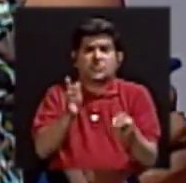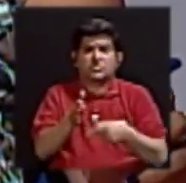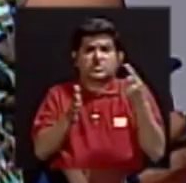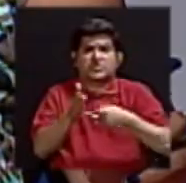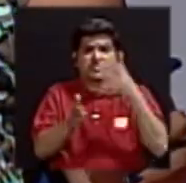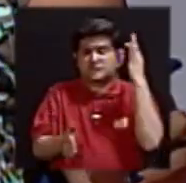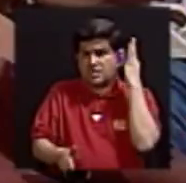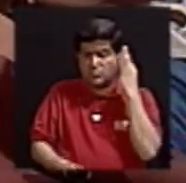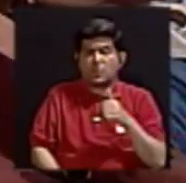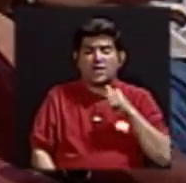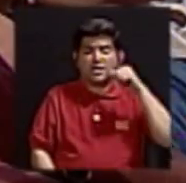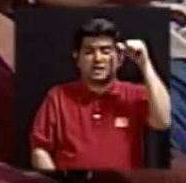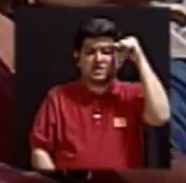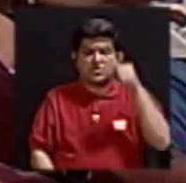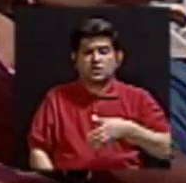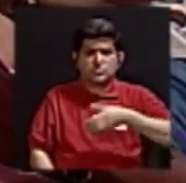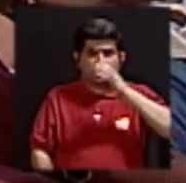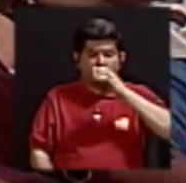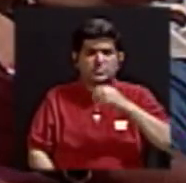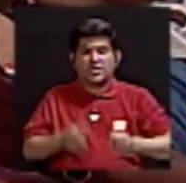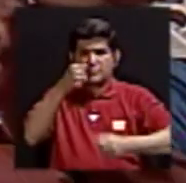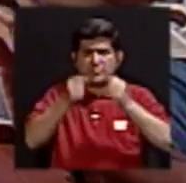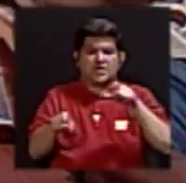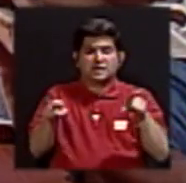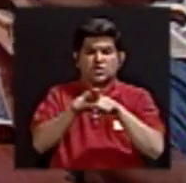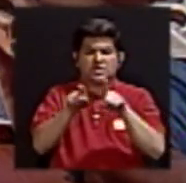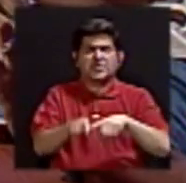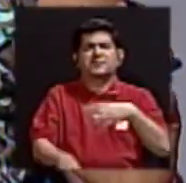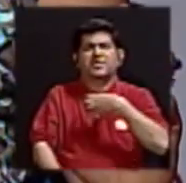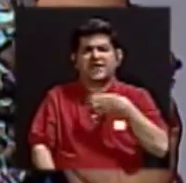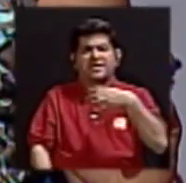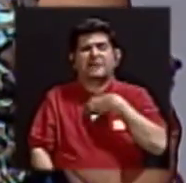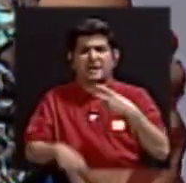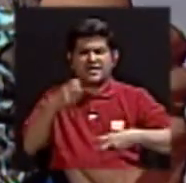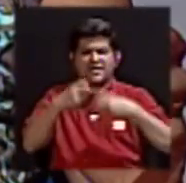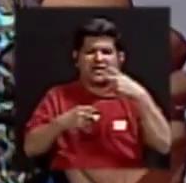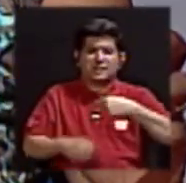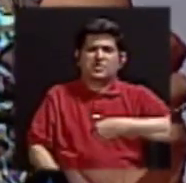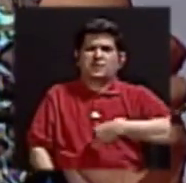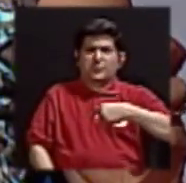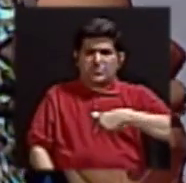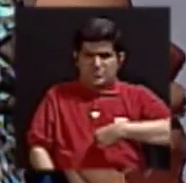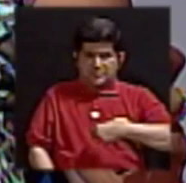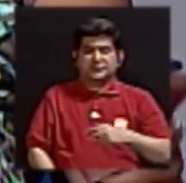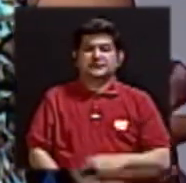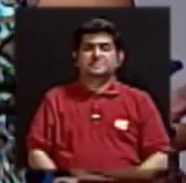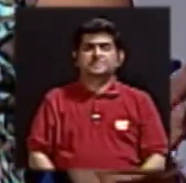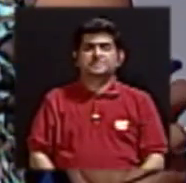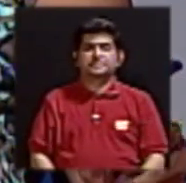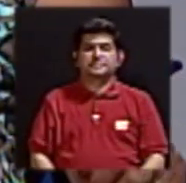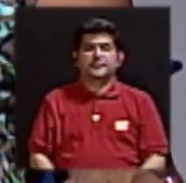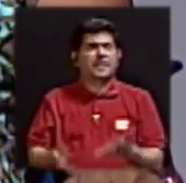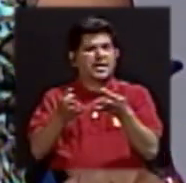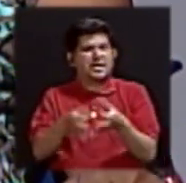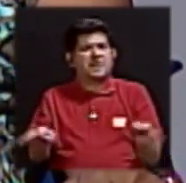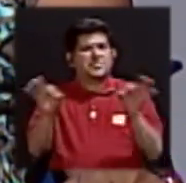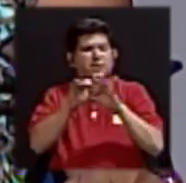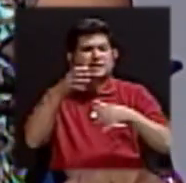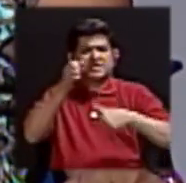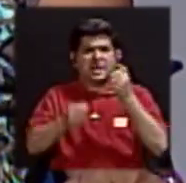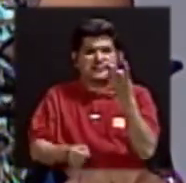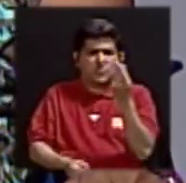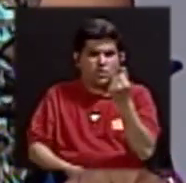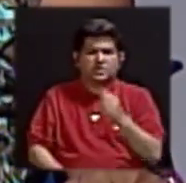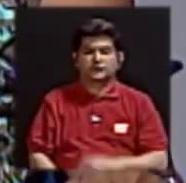veces mujeres adultas tomando leche y al mismo tiempo a veces quejándose de problemas estomacales. ¿Qué tan importante es la leche?